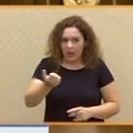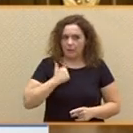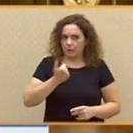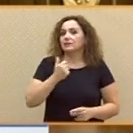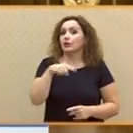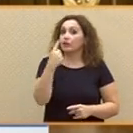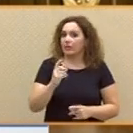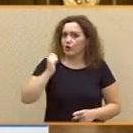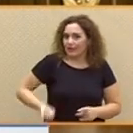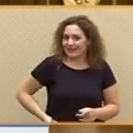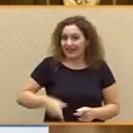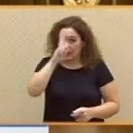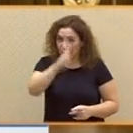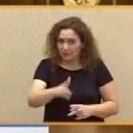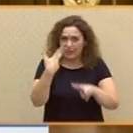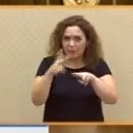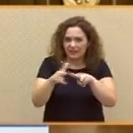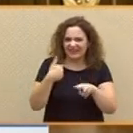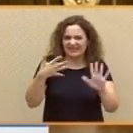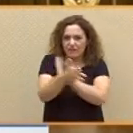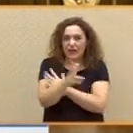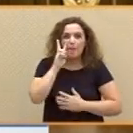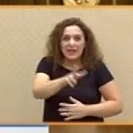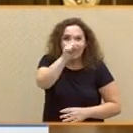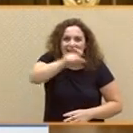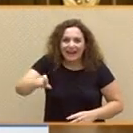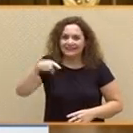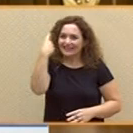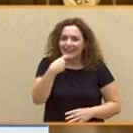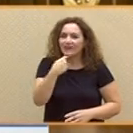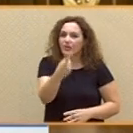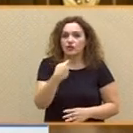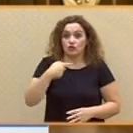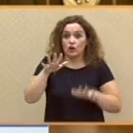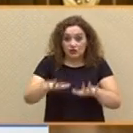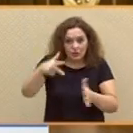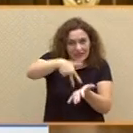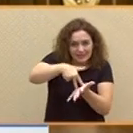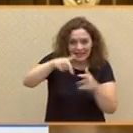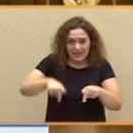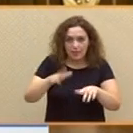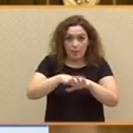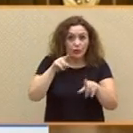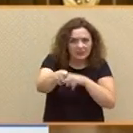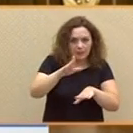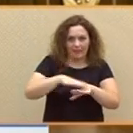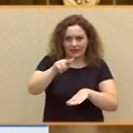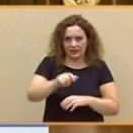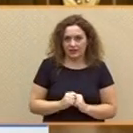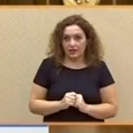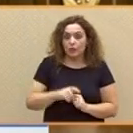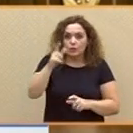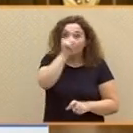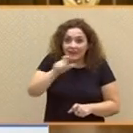la da poder mirar a tu gente a la cara y decirles yo estoy aquí por ti y para ti. Nuestra gente es la gente corriente,